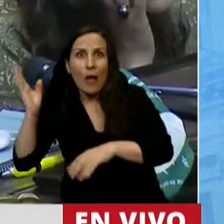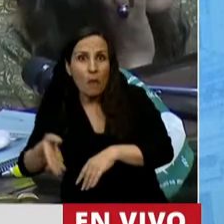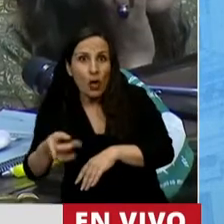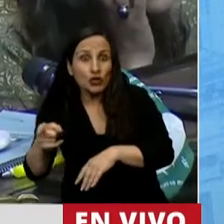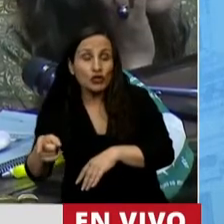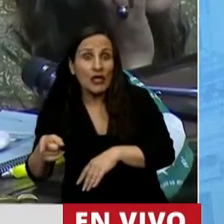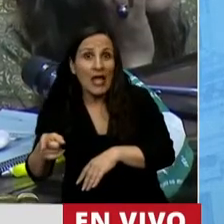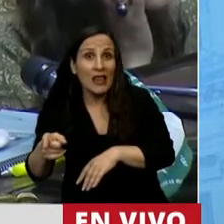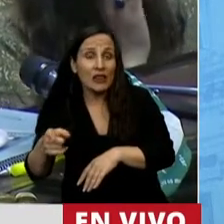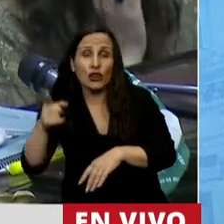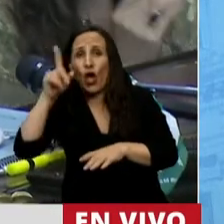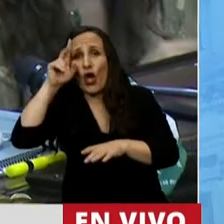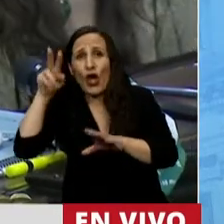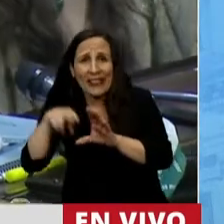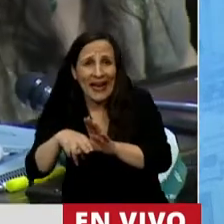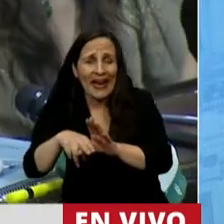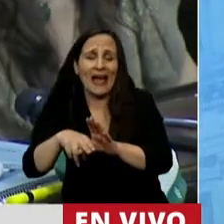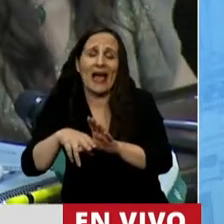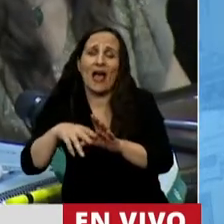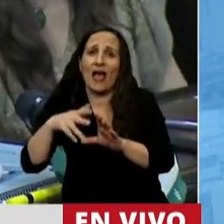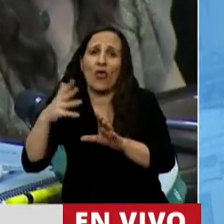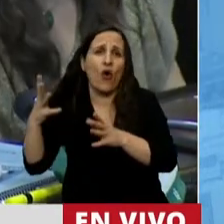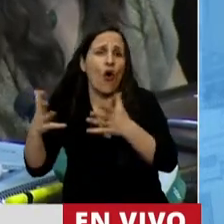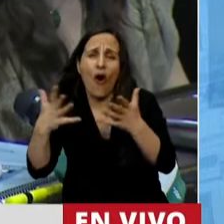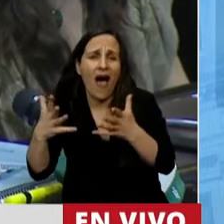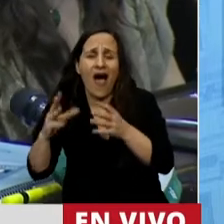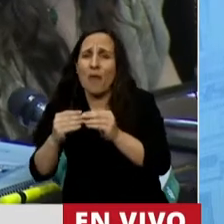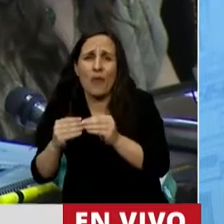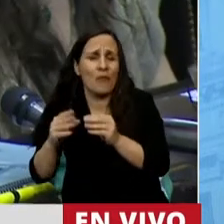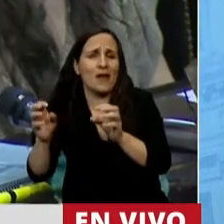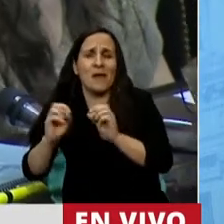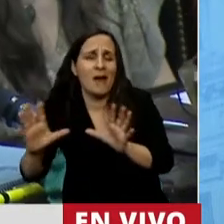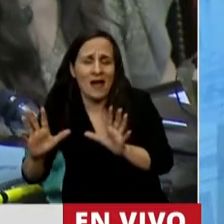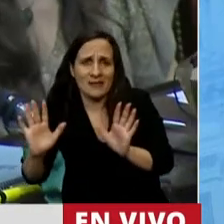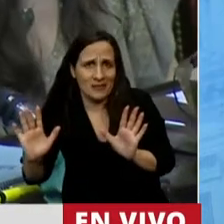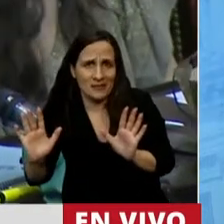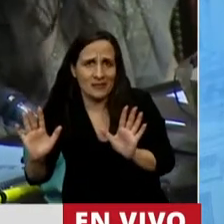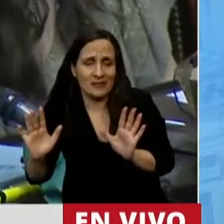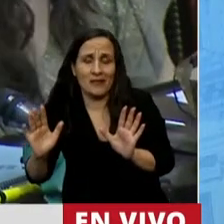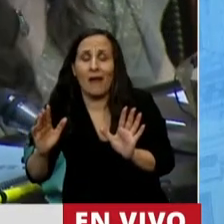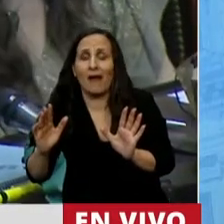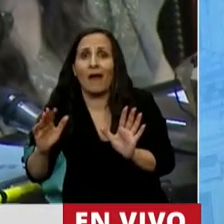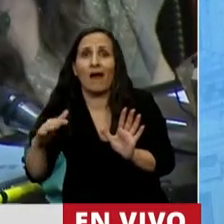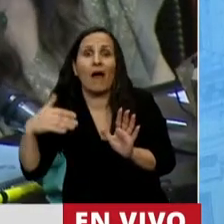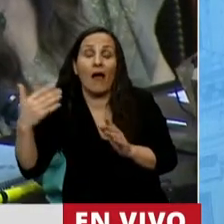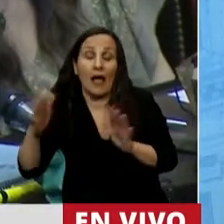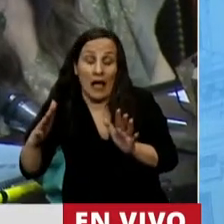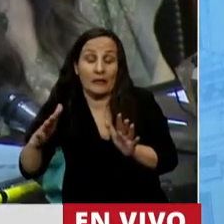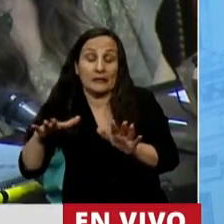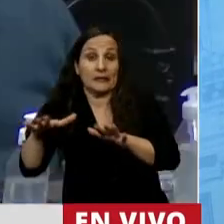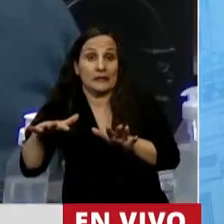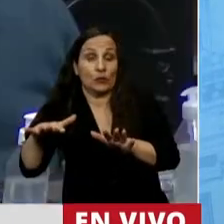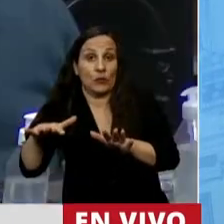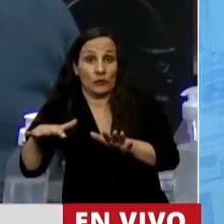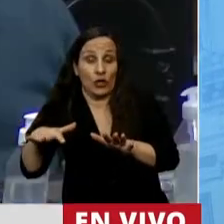internado o con complicaciones más severas que derivan en consecuencias